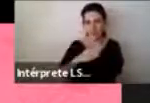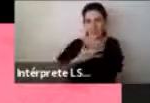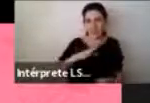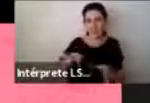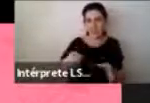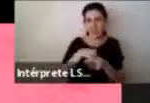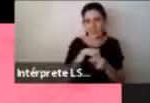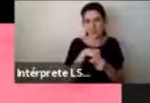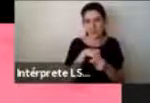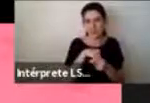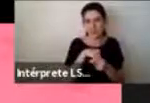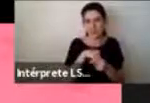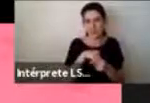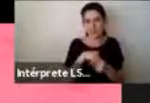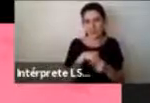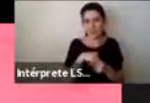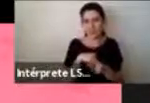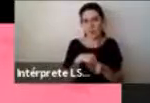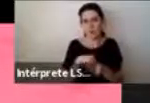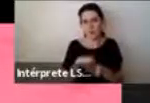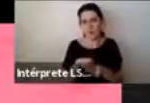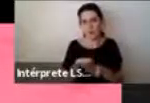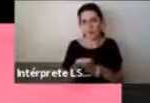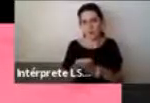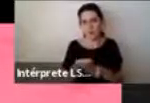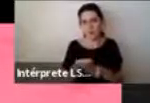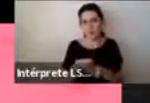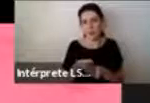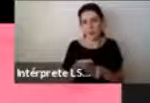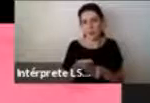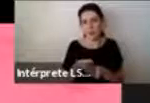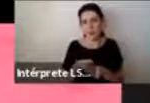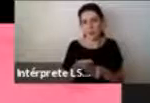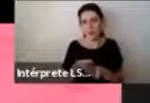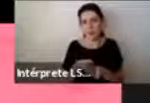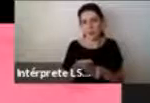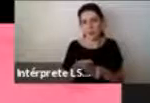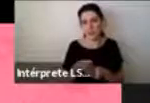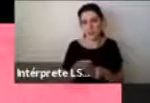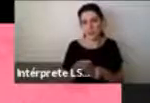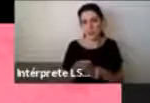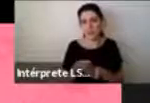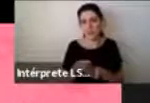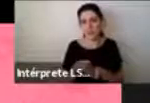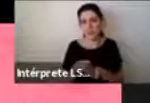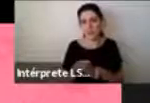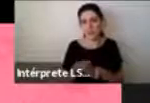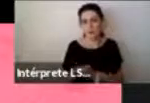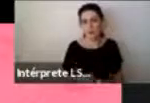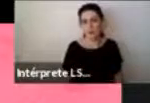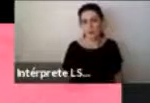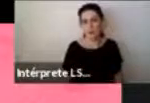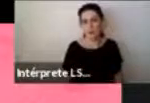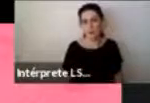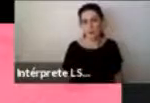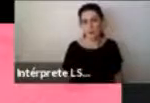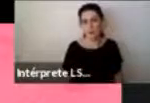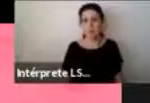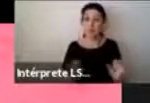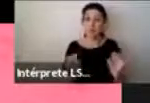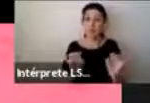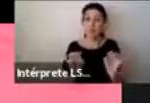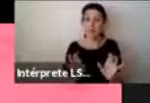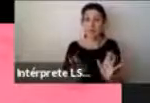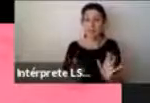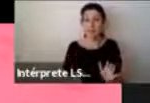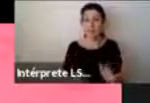esta primera parte del libro de Neuromundo así que eso les